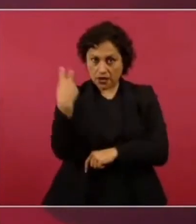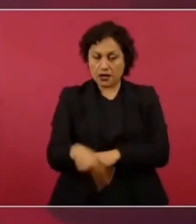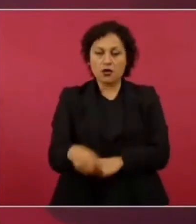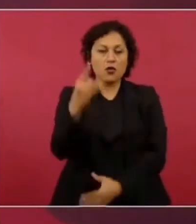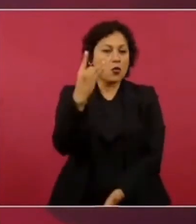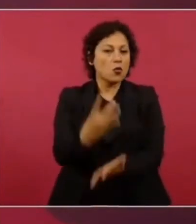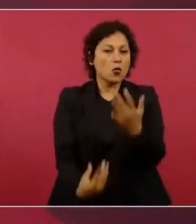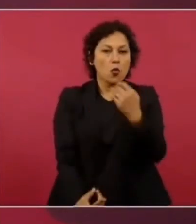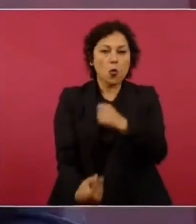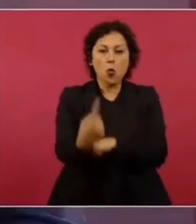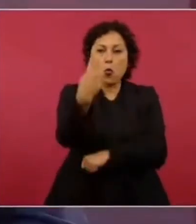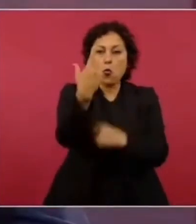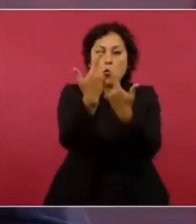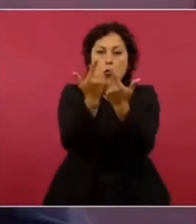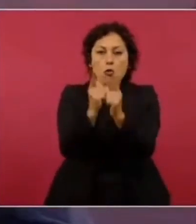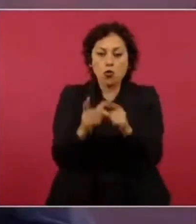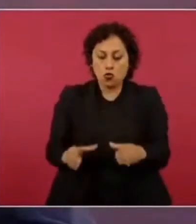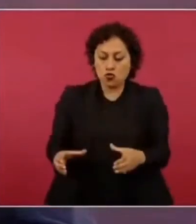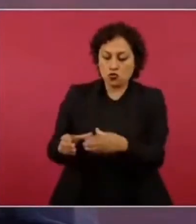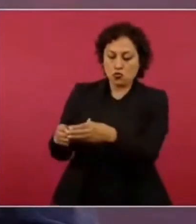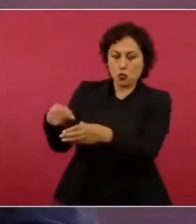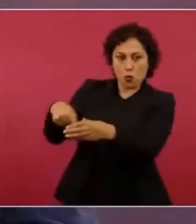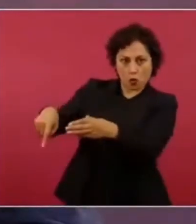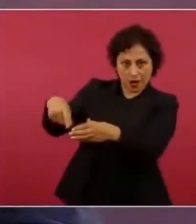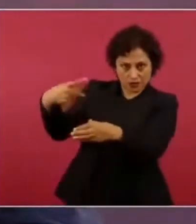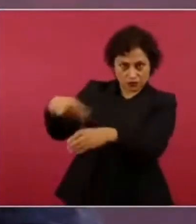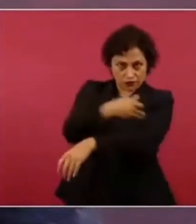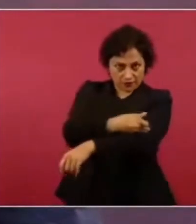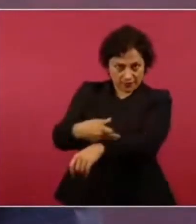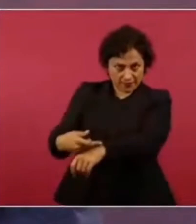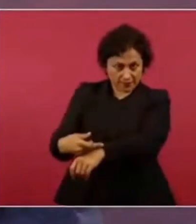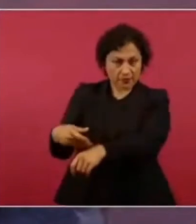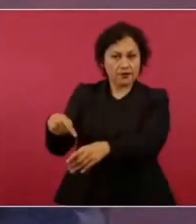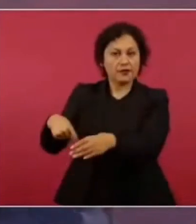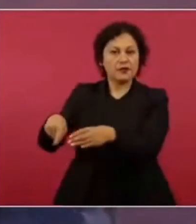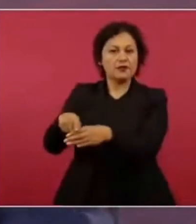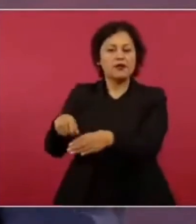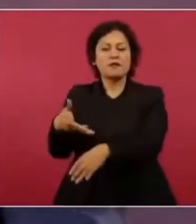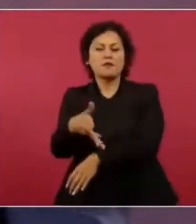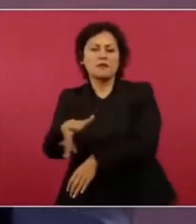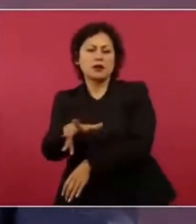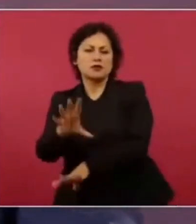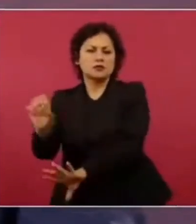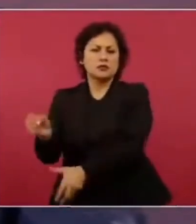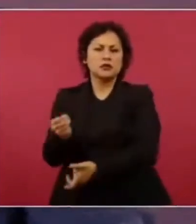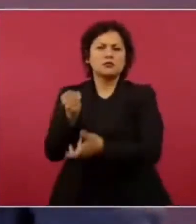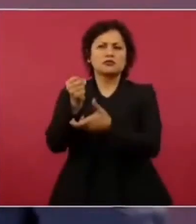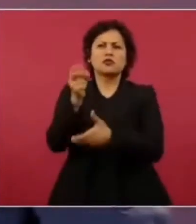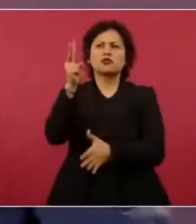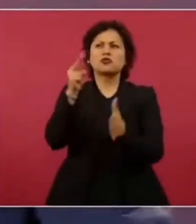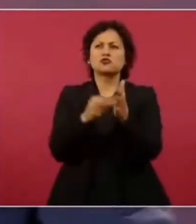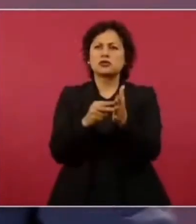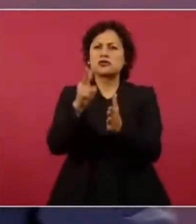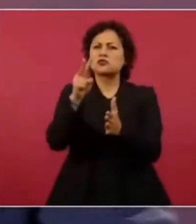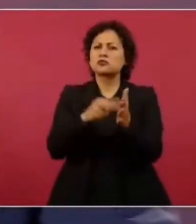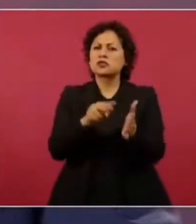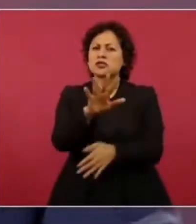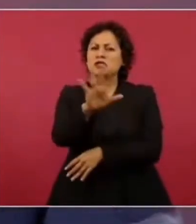que tenía creo que dos mil o dos mil quinientos millones de dólares en México.